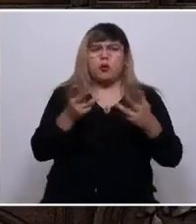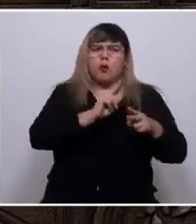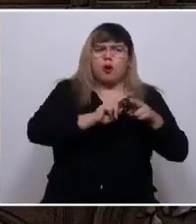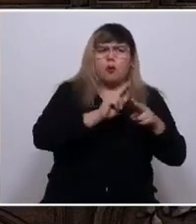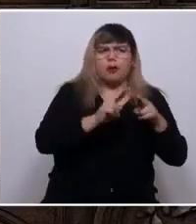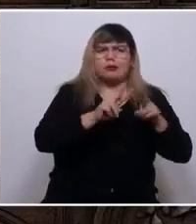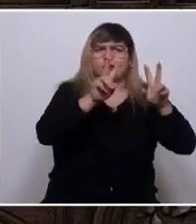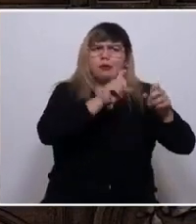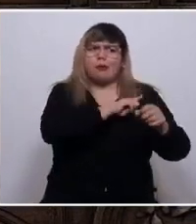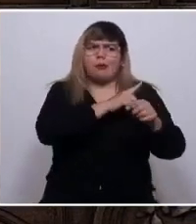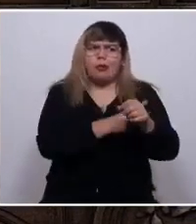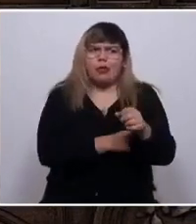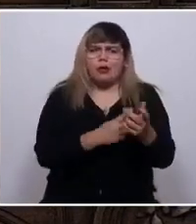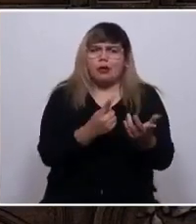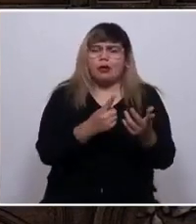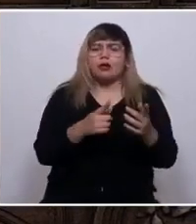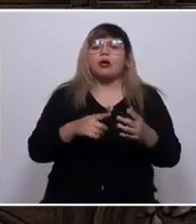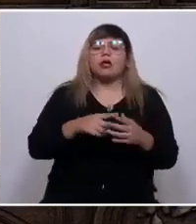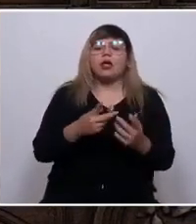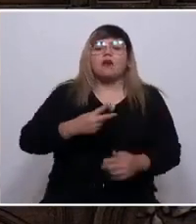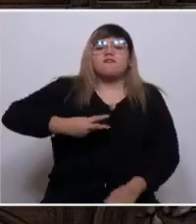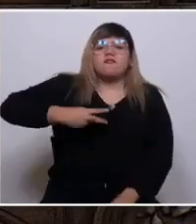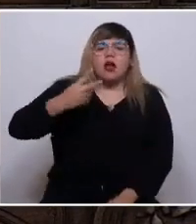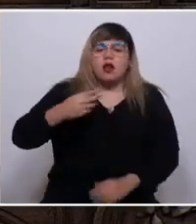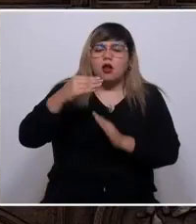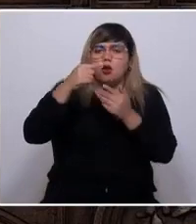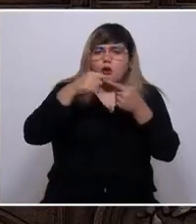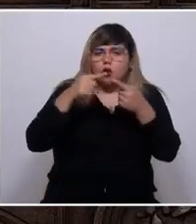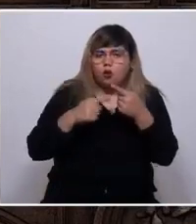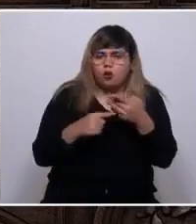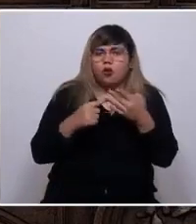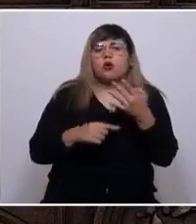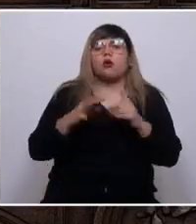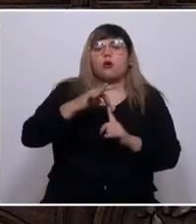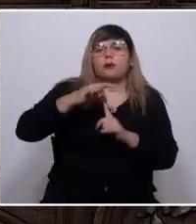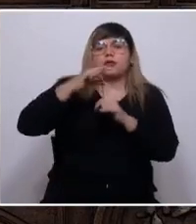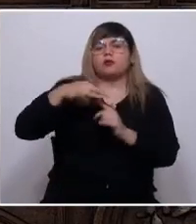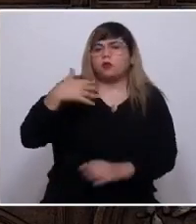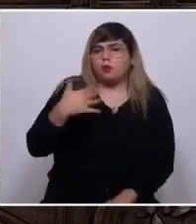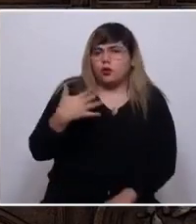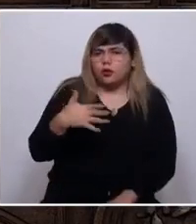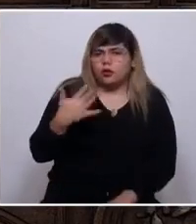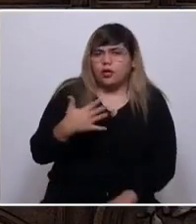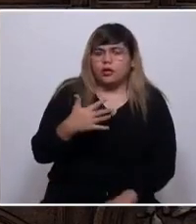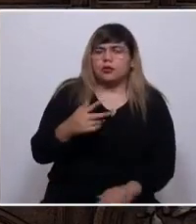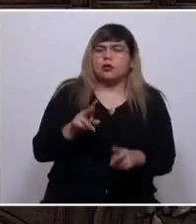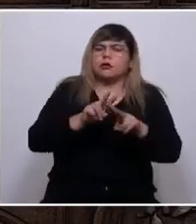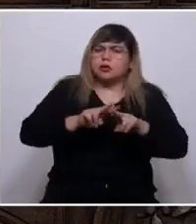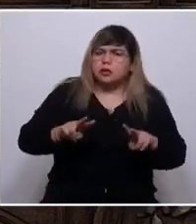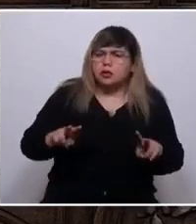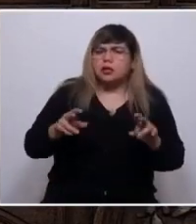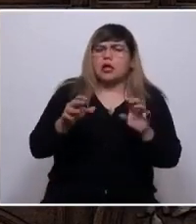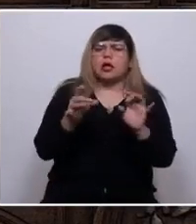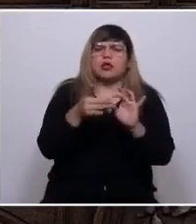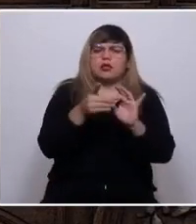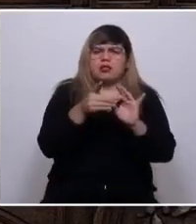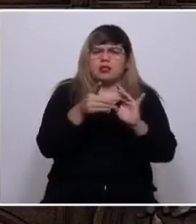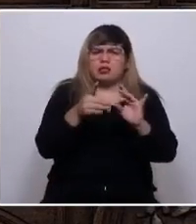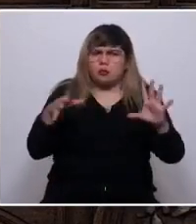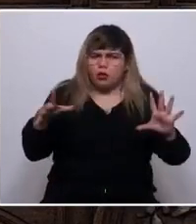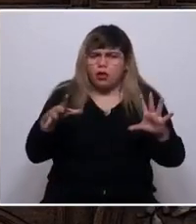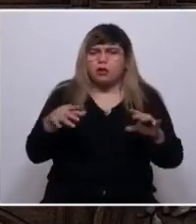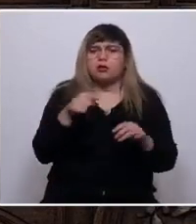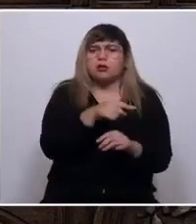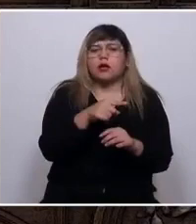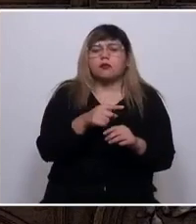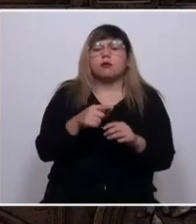jugamos aquellos valores y principios fundamentales que van a guiar nuestra convivencia pacífica y democrática. Nos jugamos el futuro de